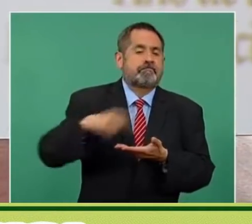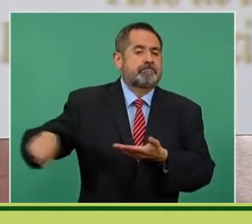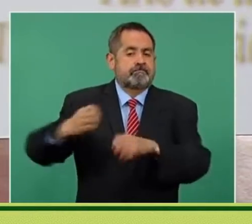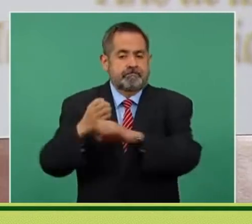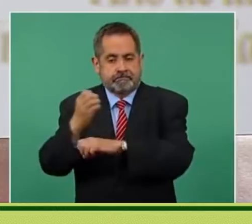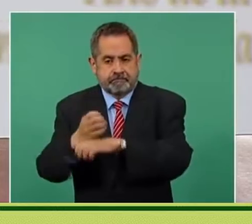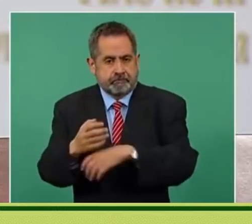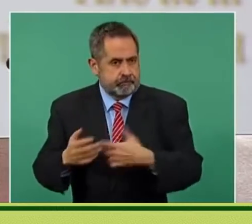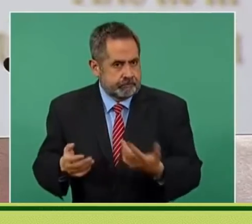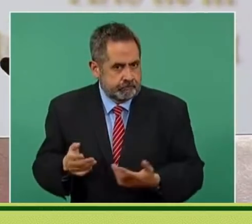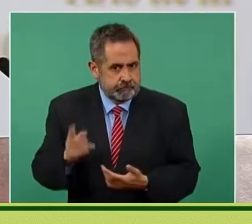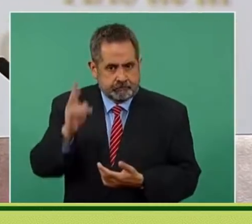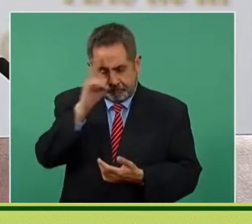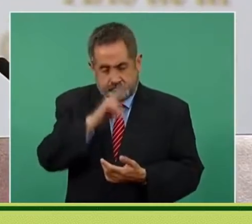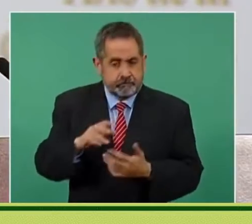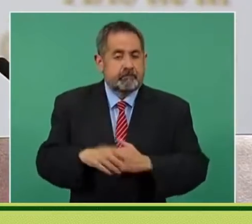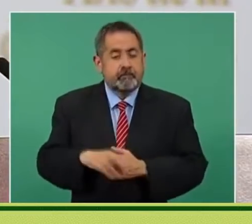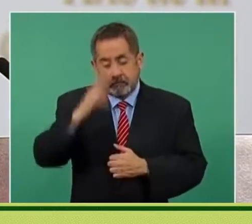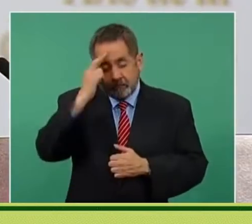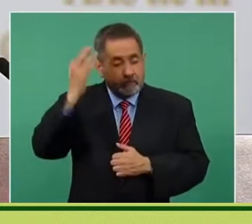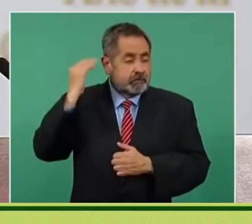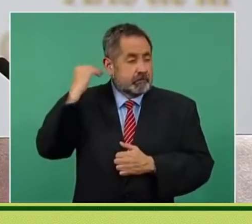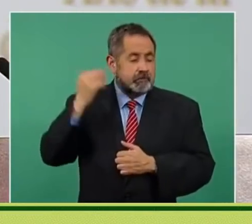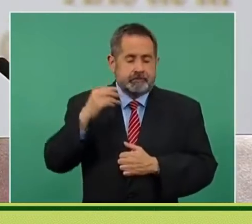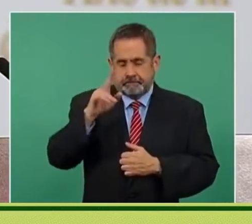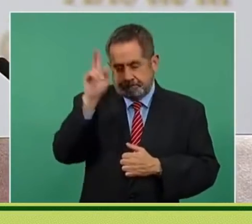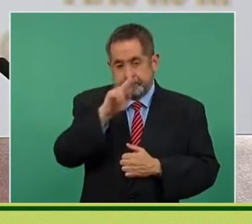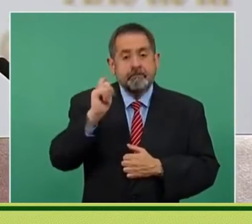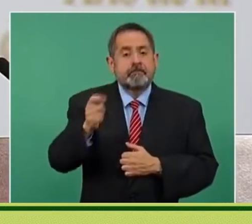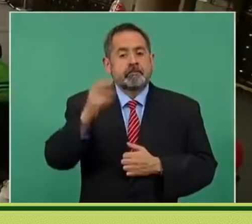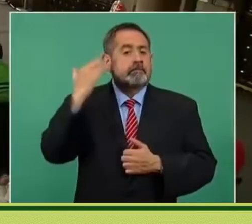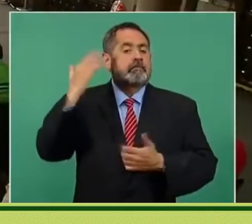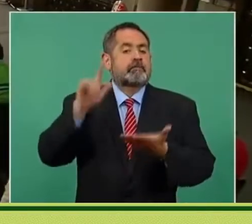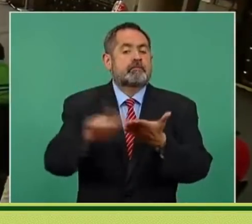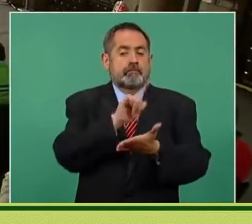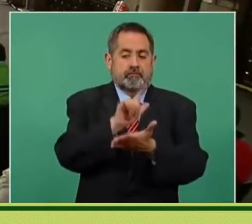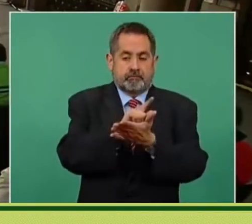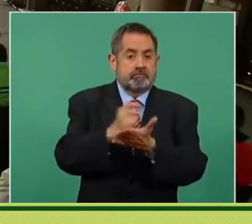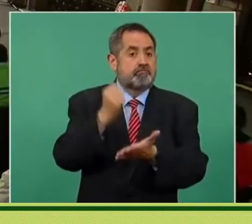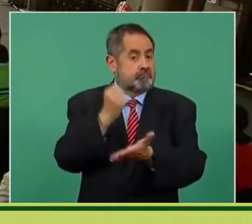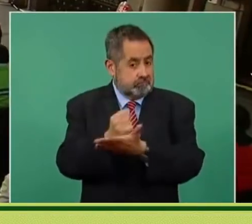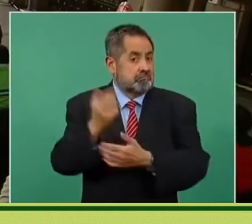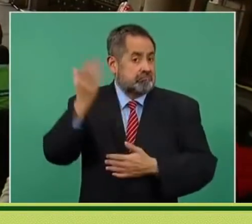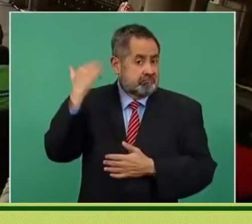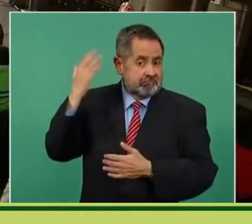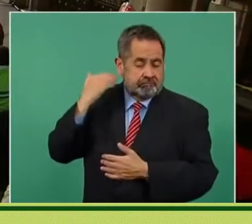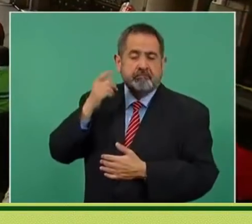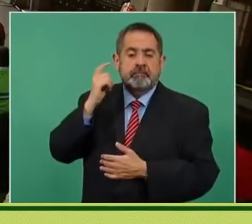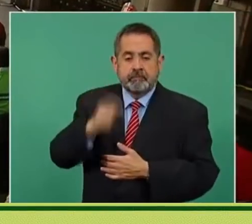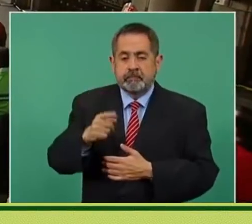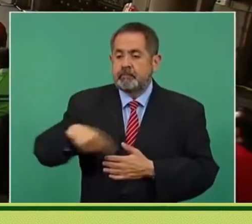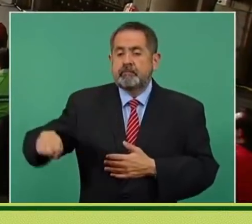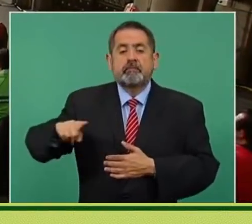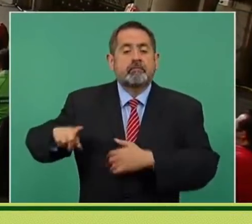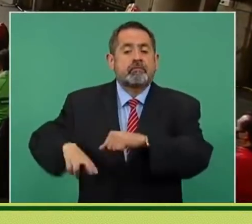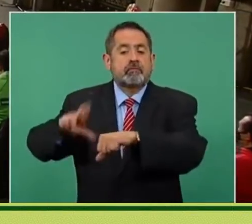se aprobó una ley para que los estados, mejor dicho,